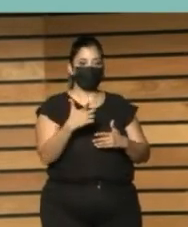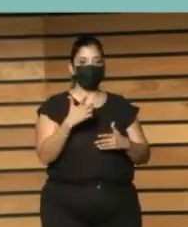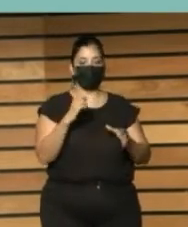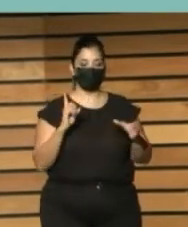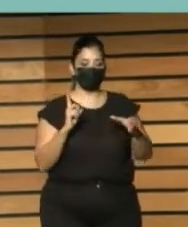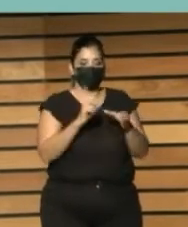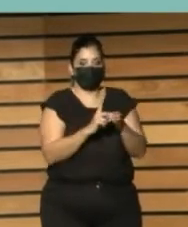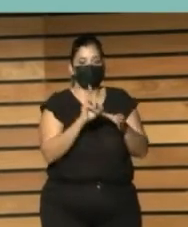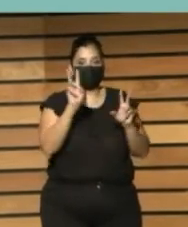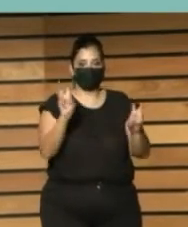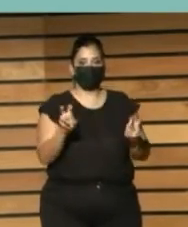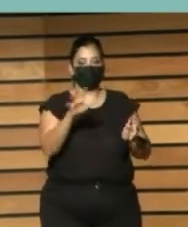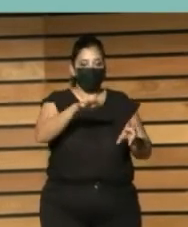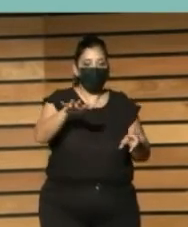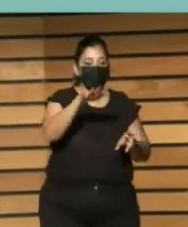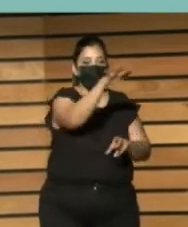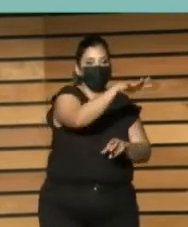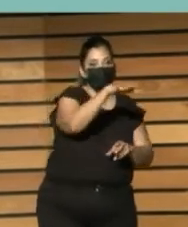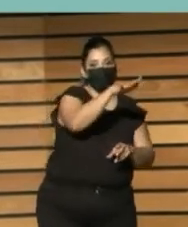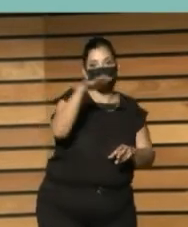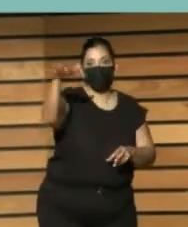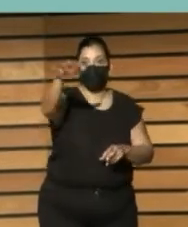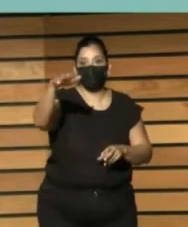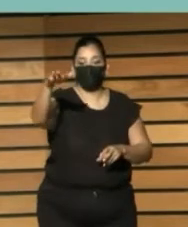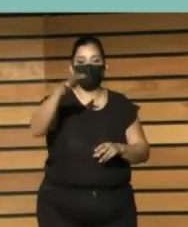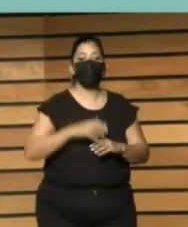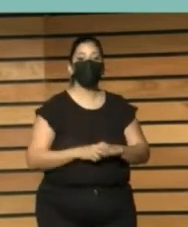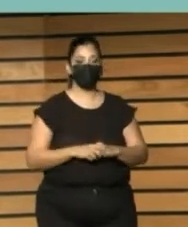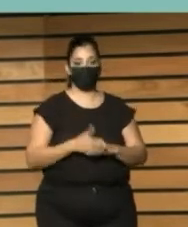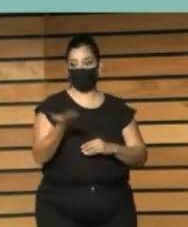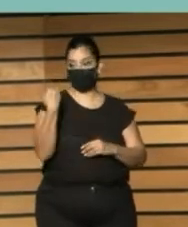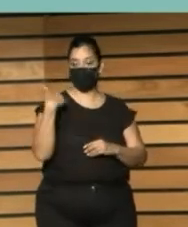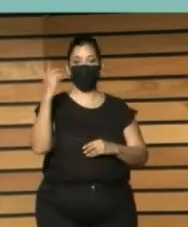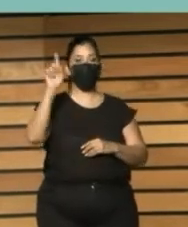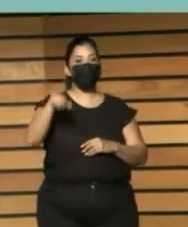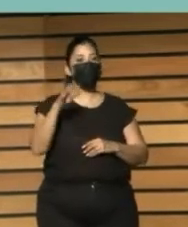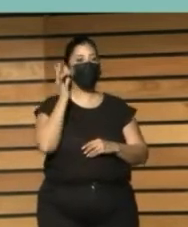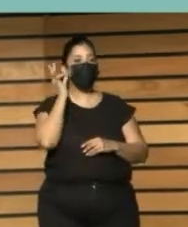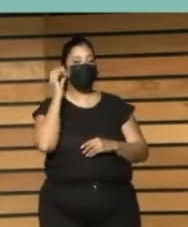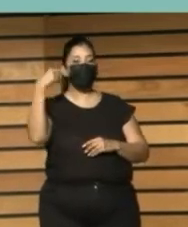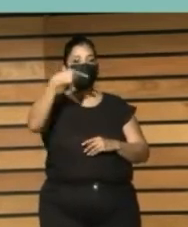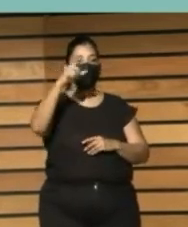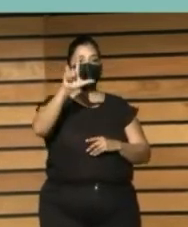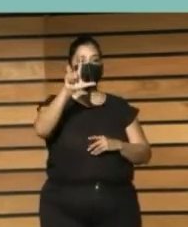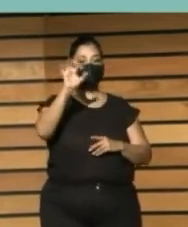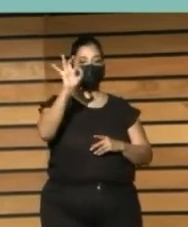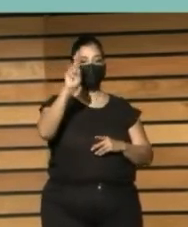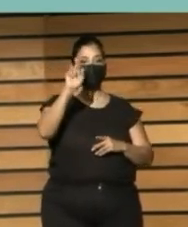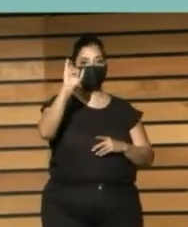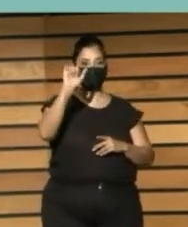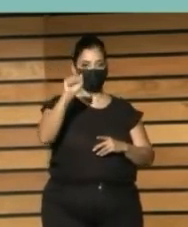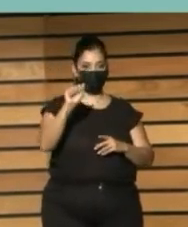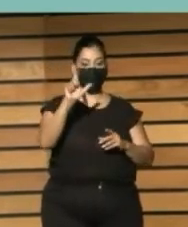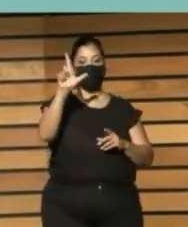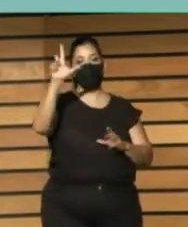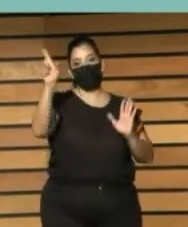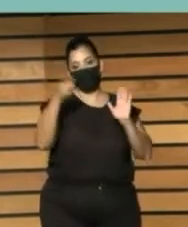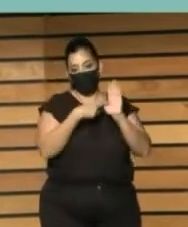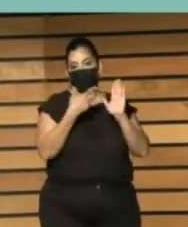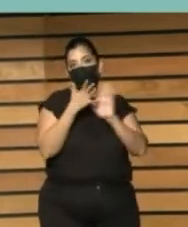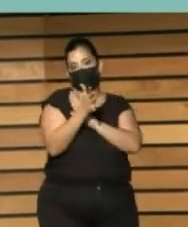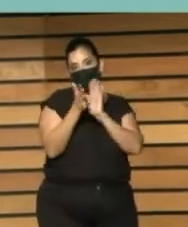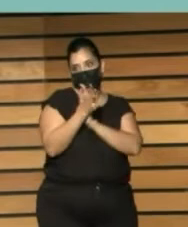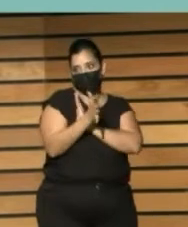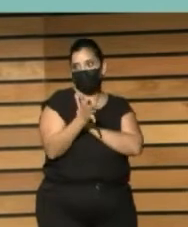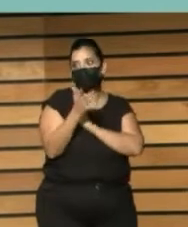diálogos y conversaciones desde hace y yo creo que ayer Gloria también hizo mención a la ley de bases a la gente que se queda fuera